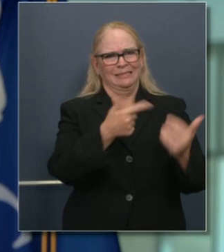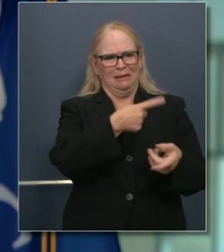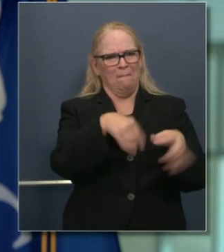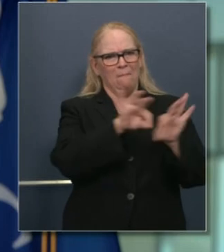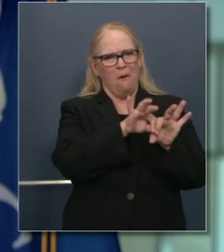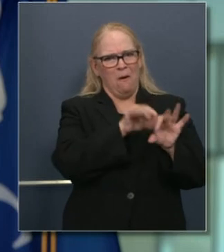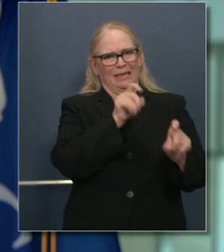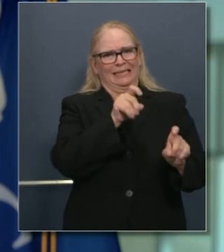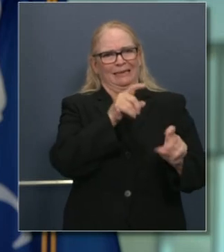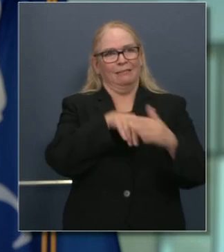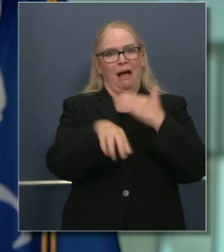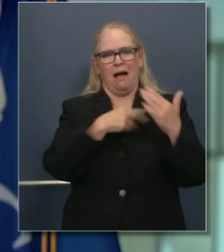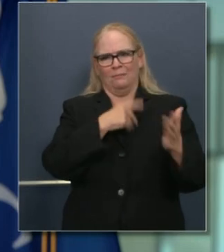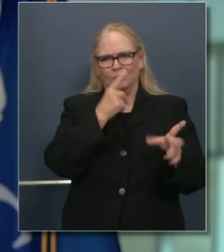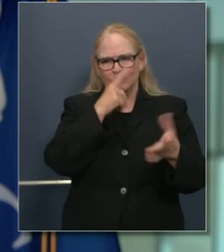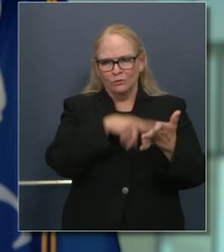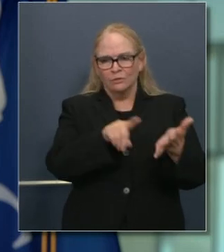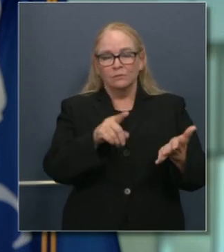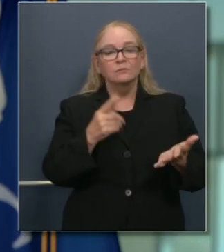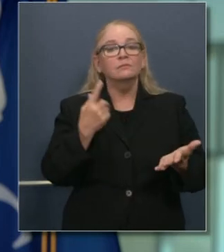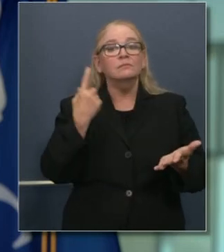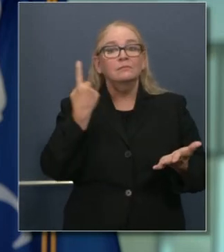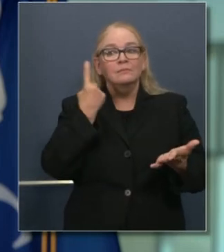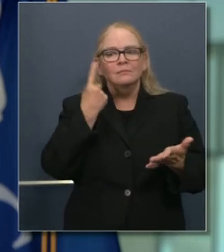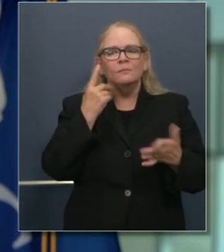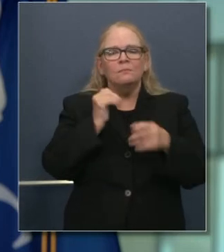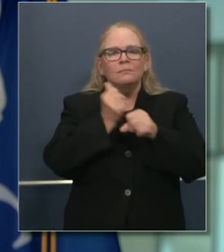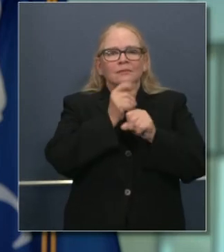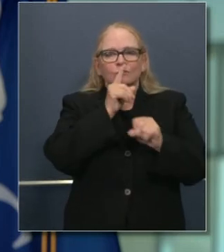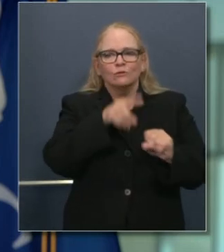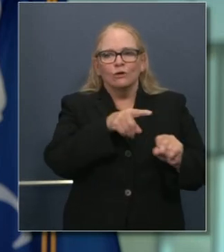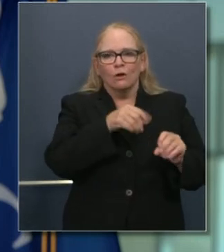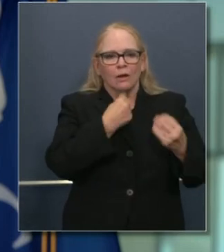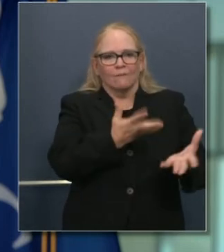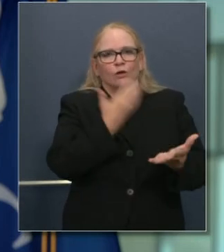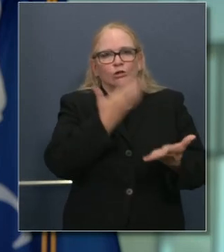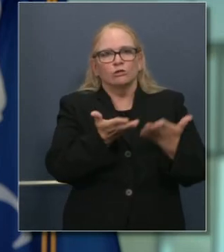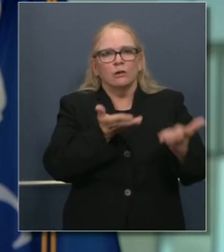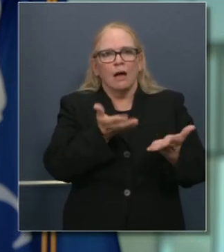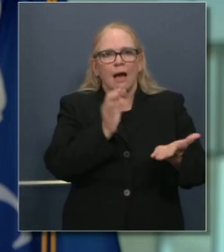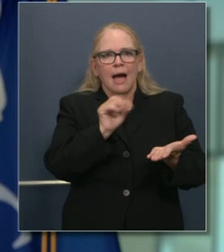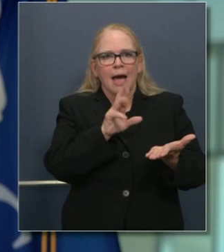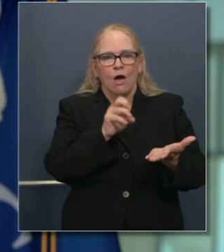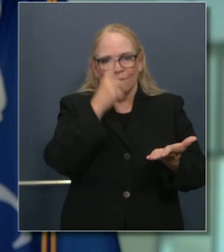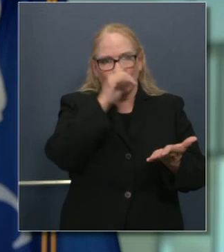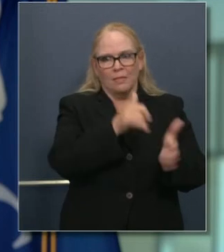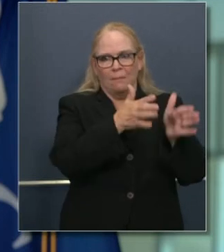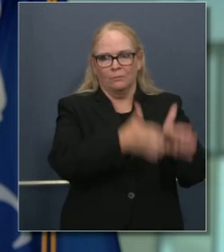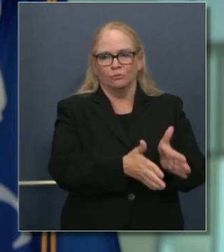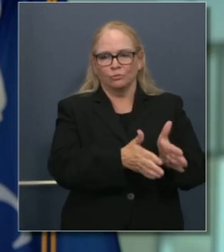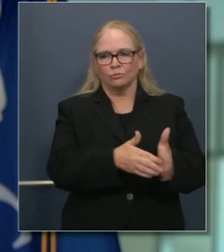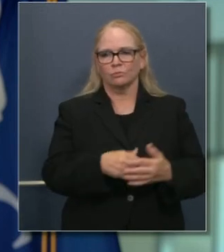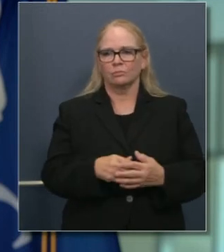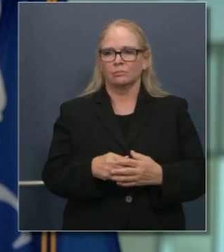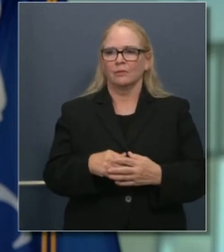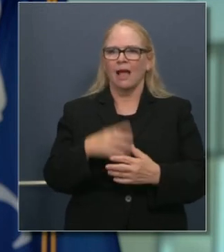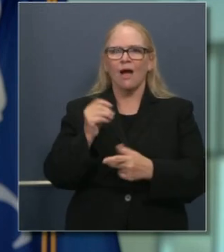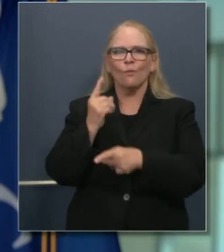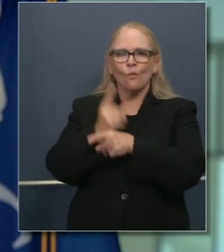lleguen o regresen lo más rápidamente posible. Para proporcionar el nivel de atención médica necesaria,